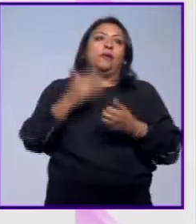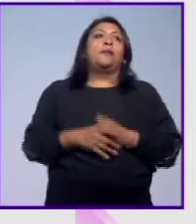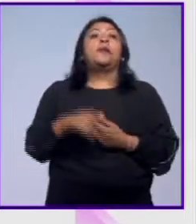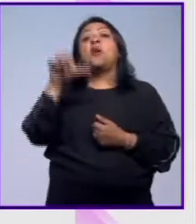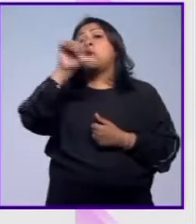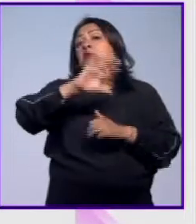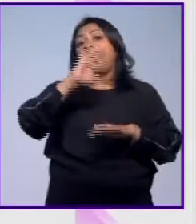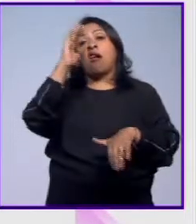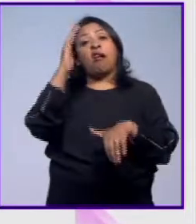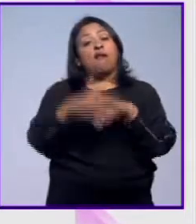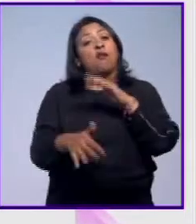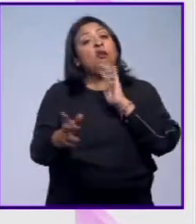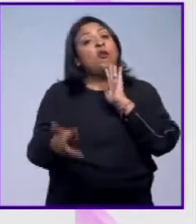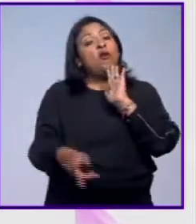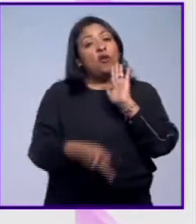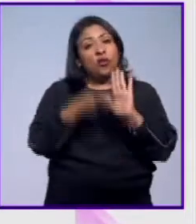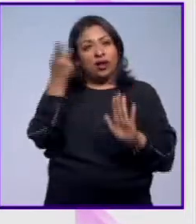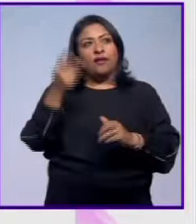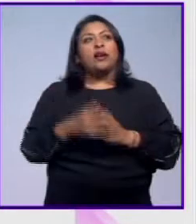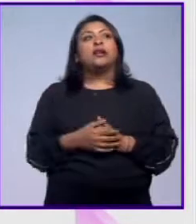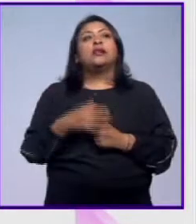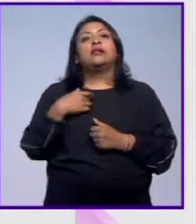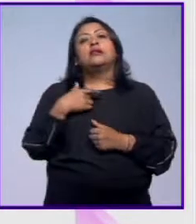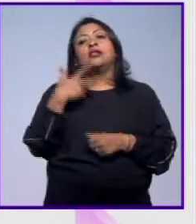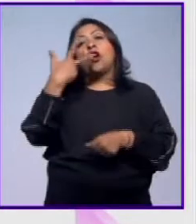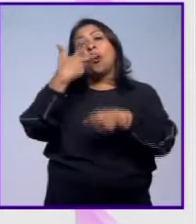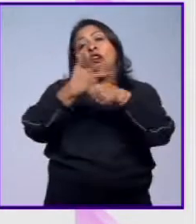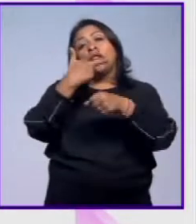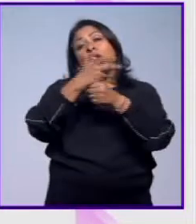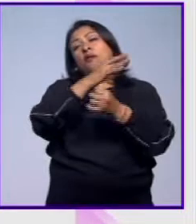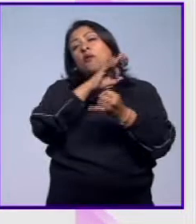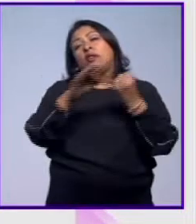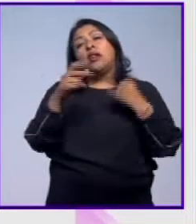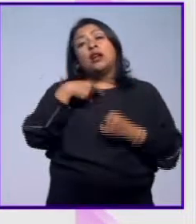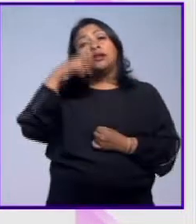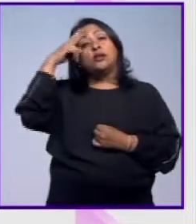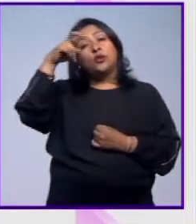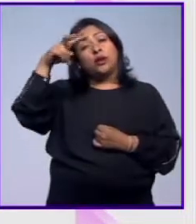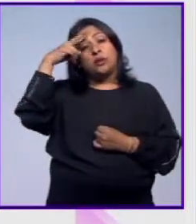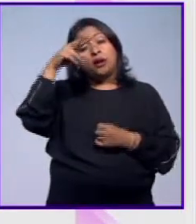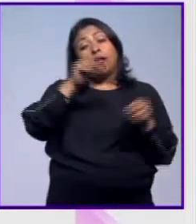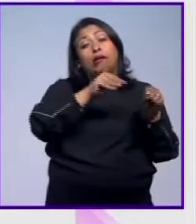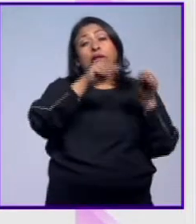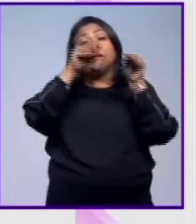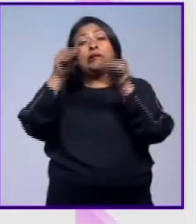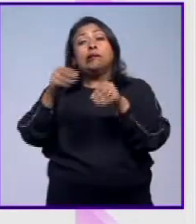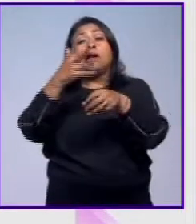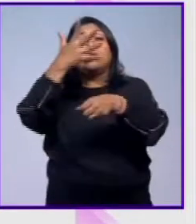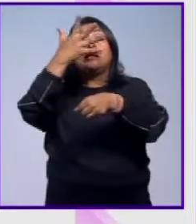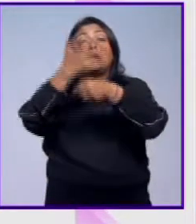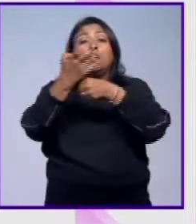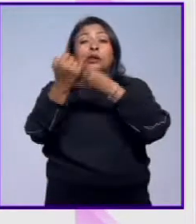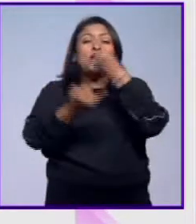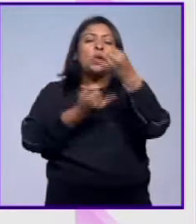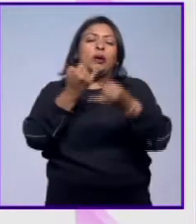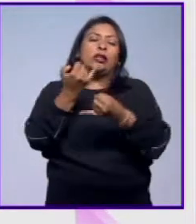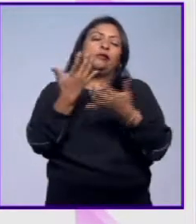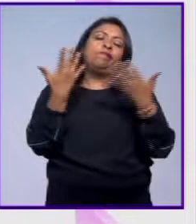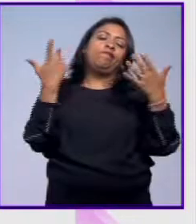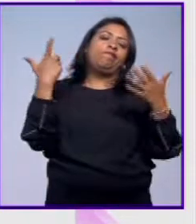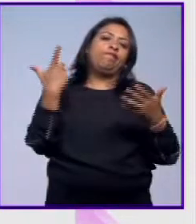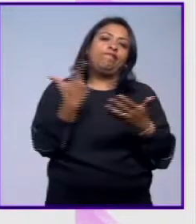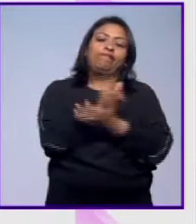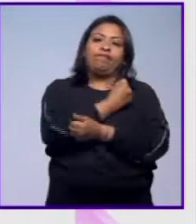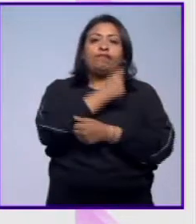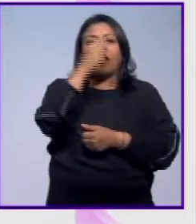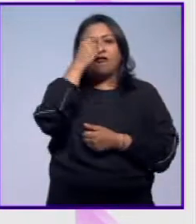hoy se acabó, de nuevo, en octavos de finales, el sueño para México, de pasar al famosísimo quinto partido, pero el fútbol